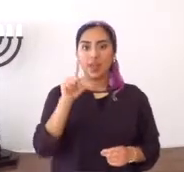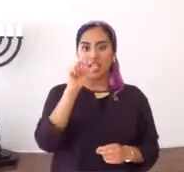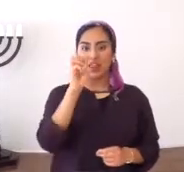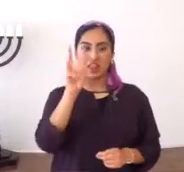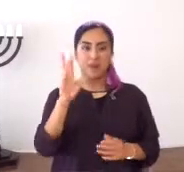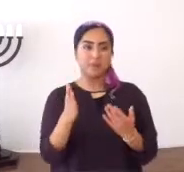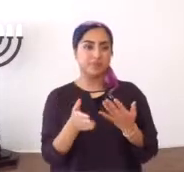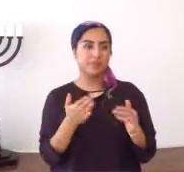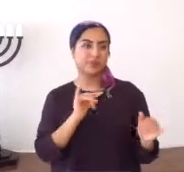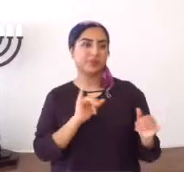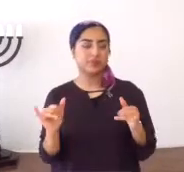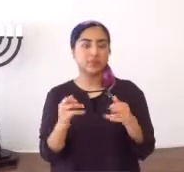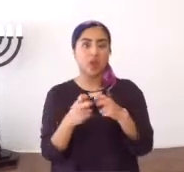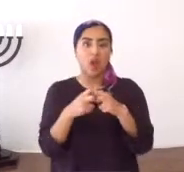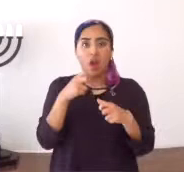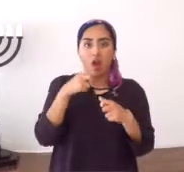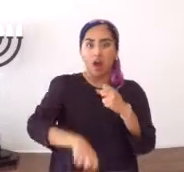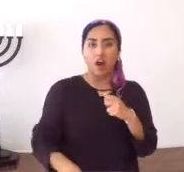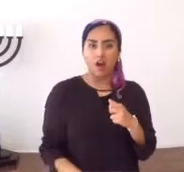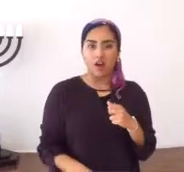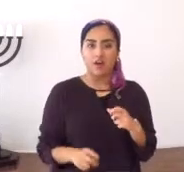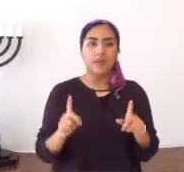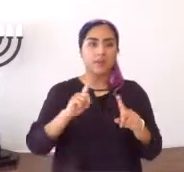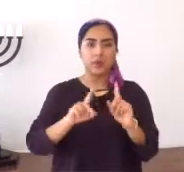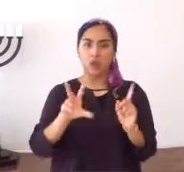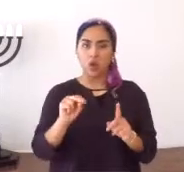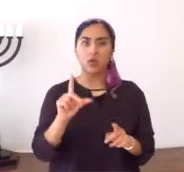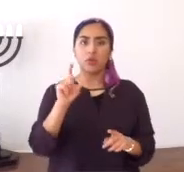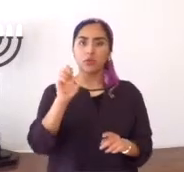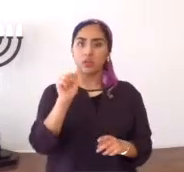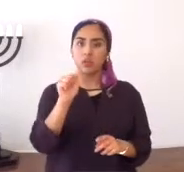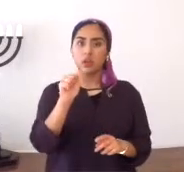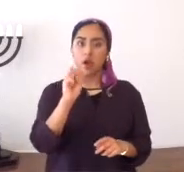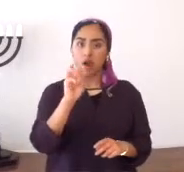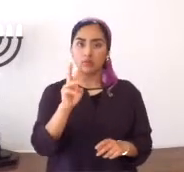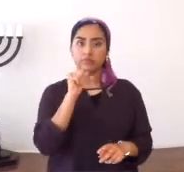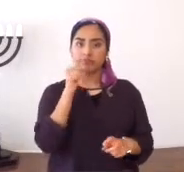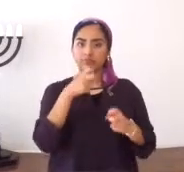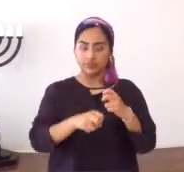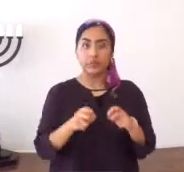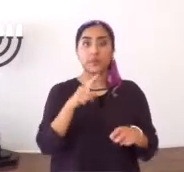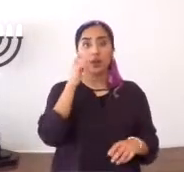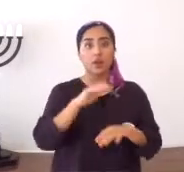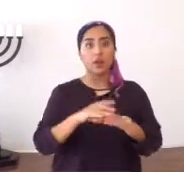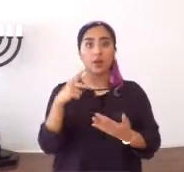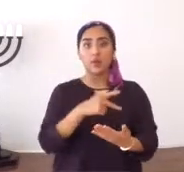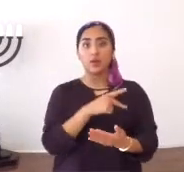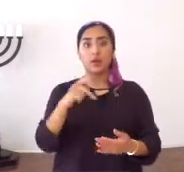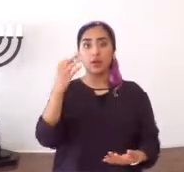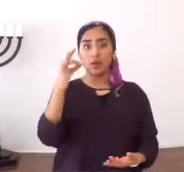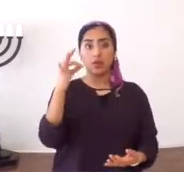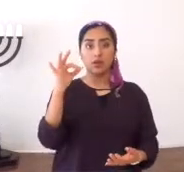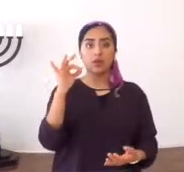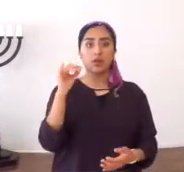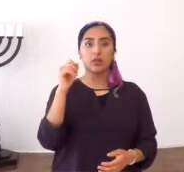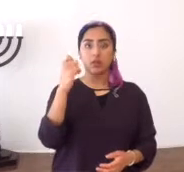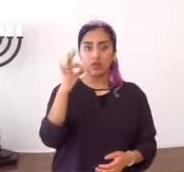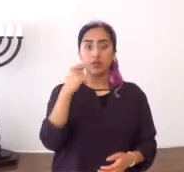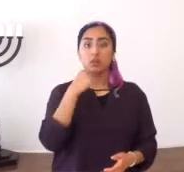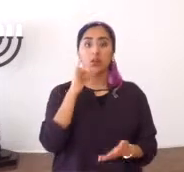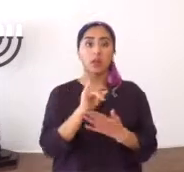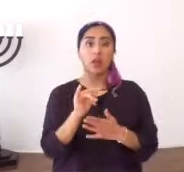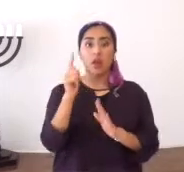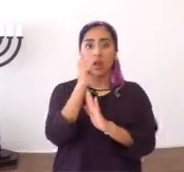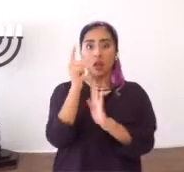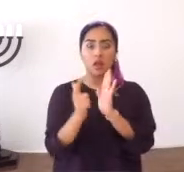él, algo amargo, y mire que tiene un mensaje subliminal, porque en el Salmo, en Tejilim 19,